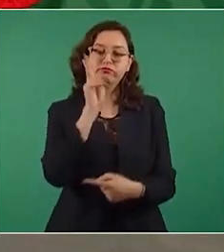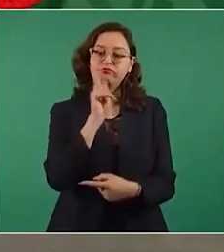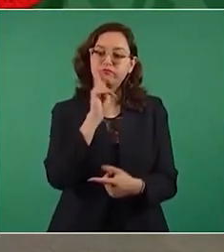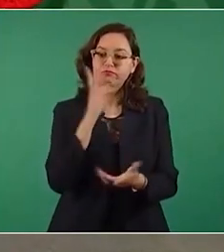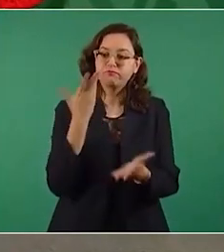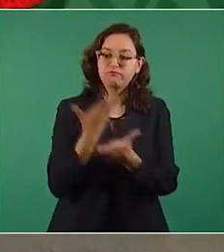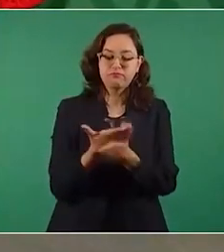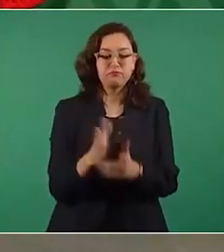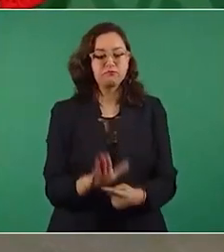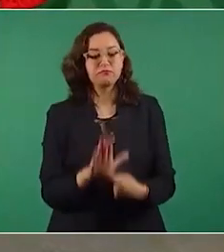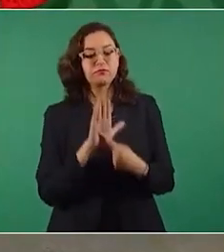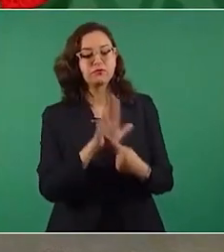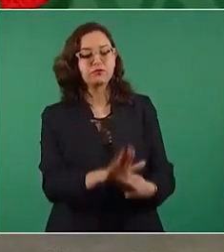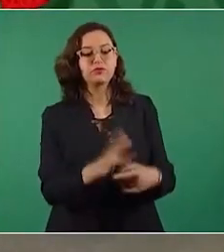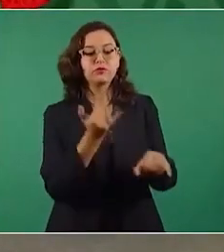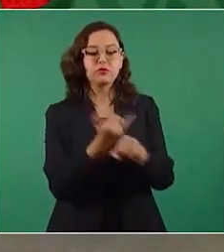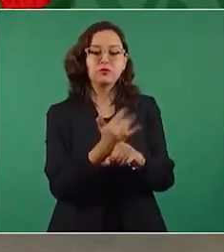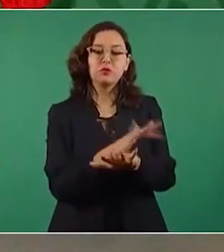informar